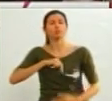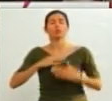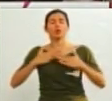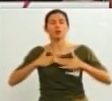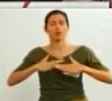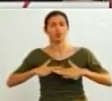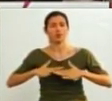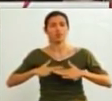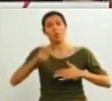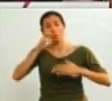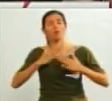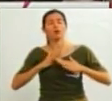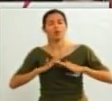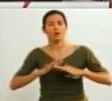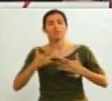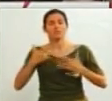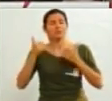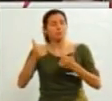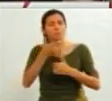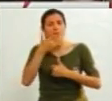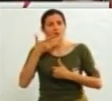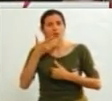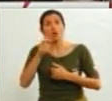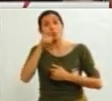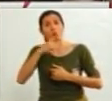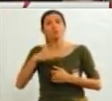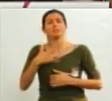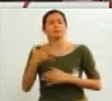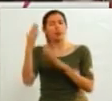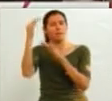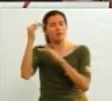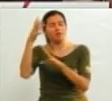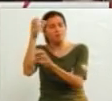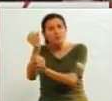es un aliciente para nuestro pueblo. Y es una esperanza para nuestro pueblo.